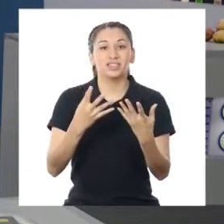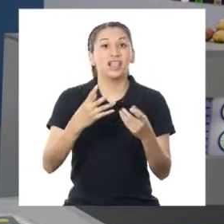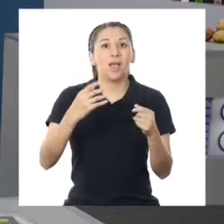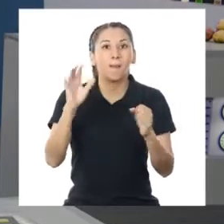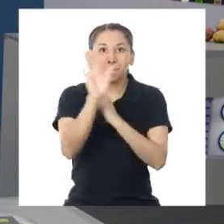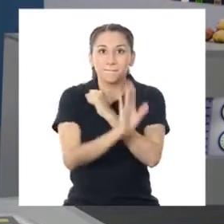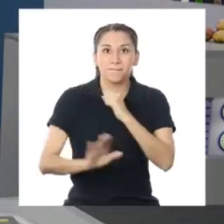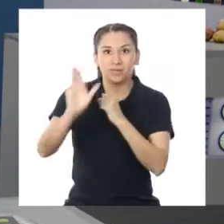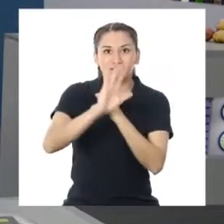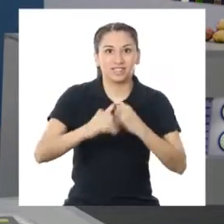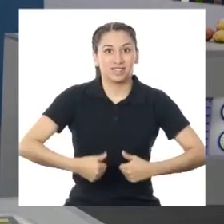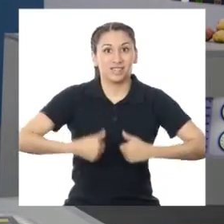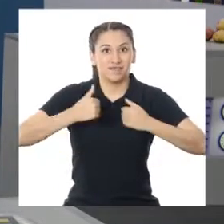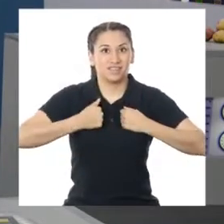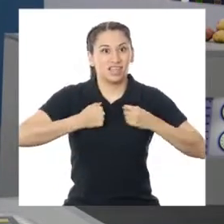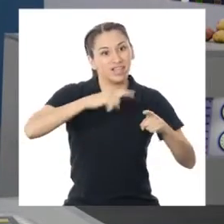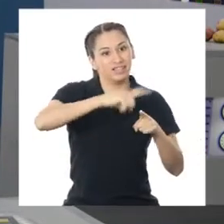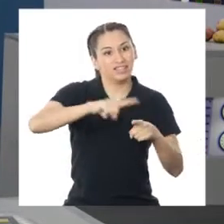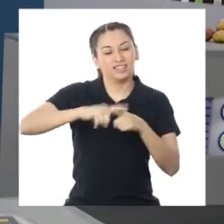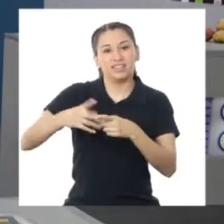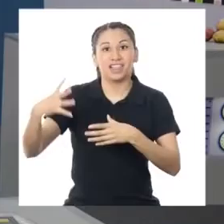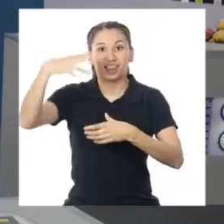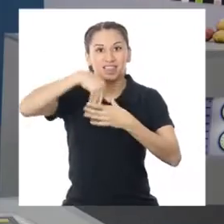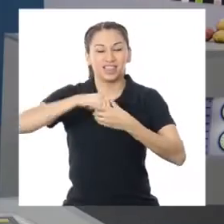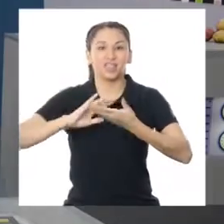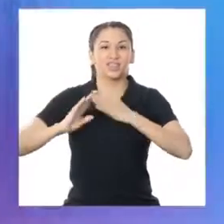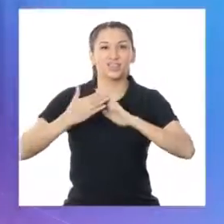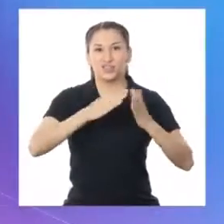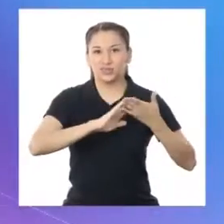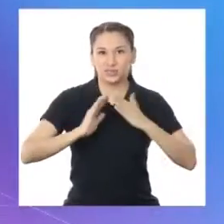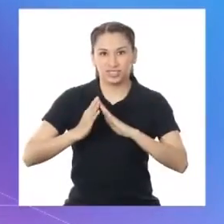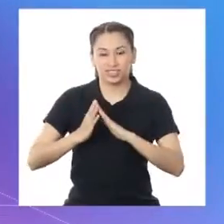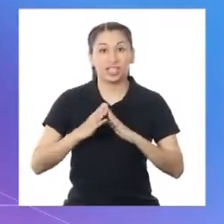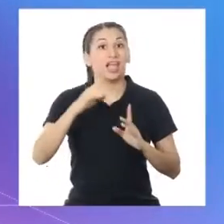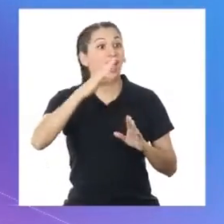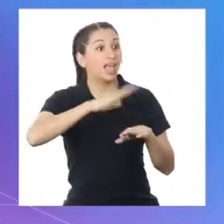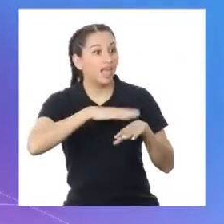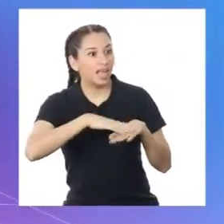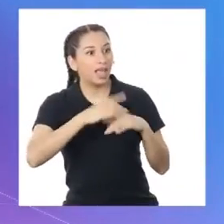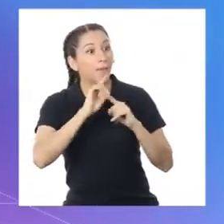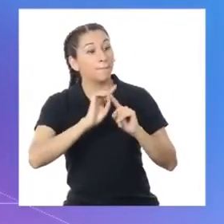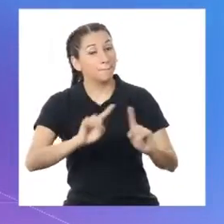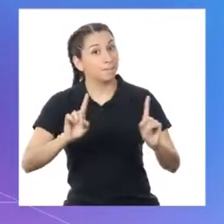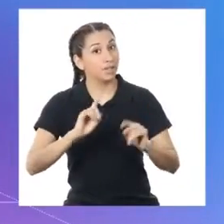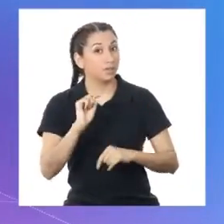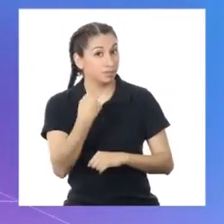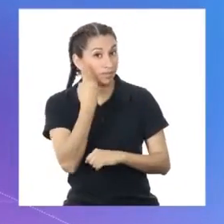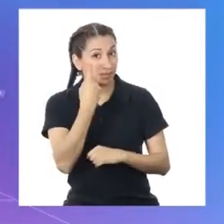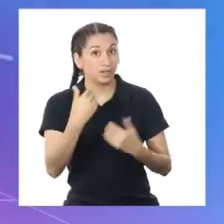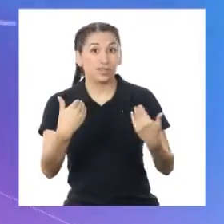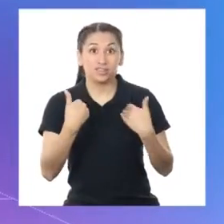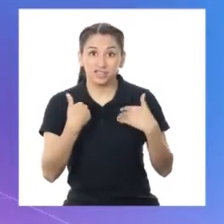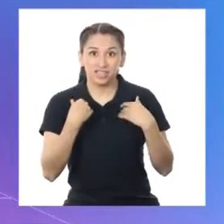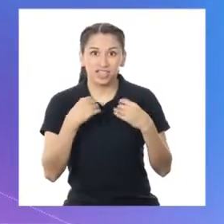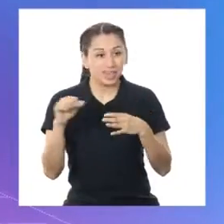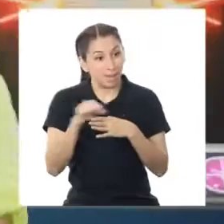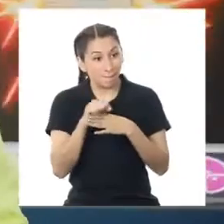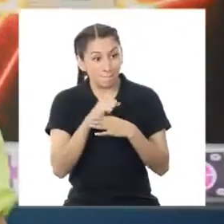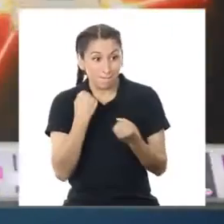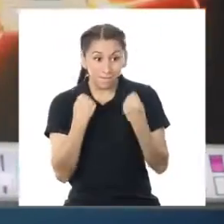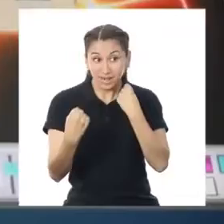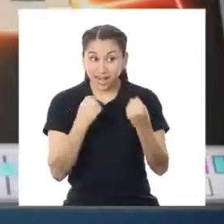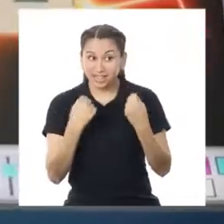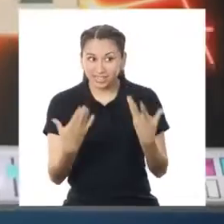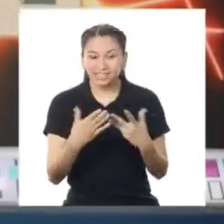biodiversidad en nuestras comunidades. Techi, pero primero es momento de activarnos.